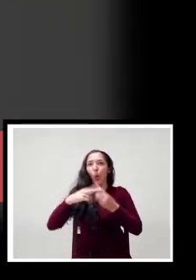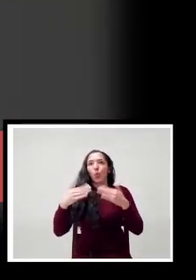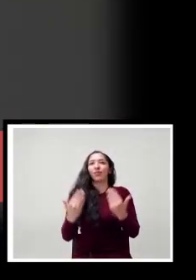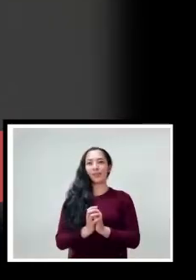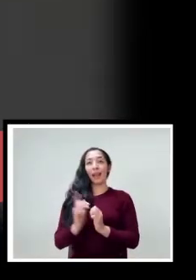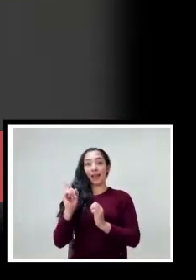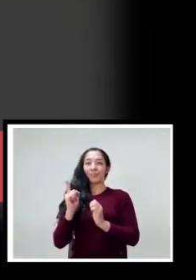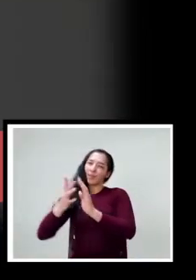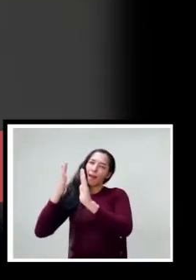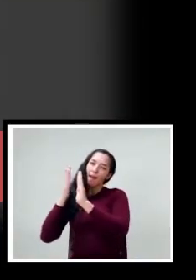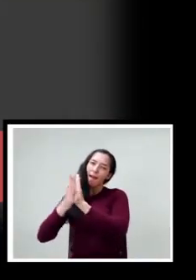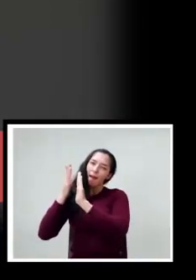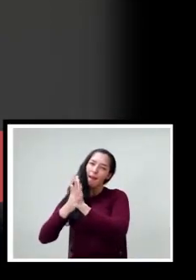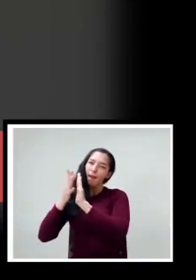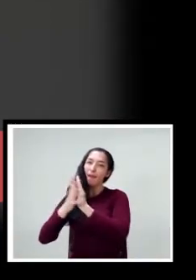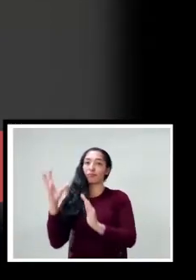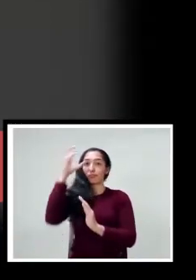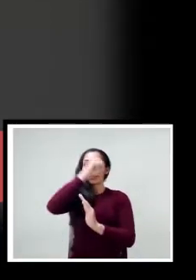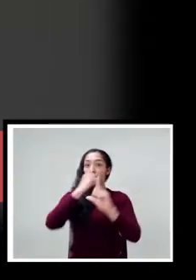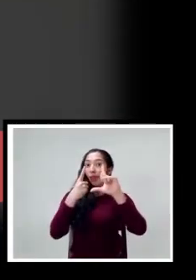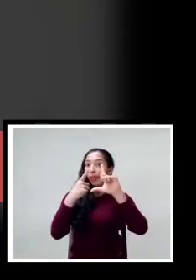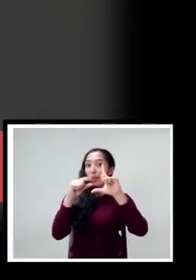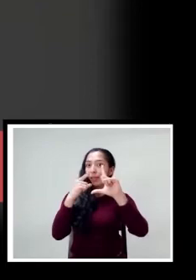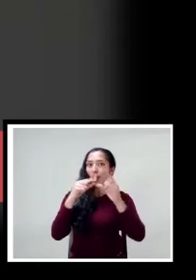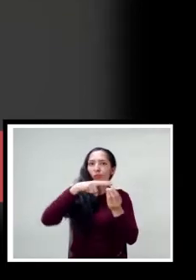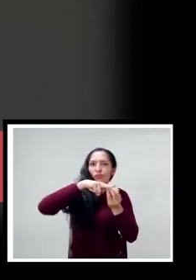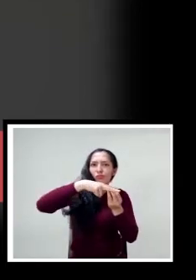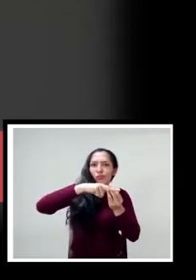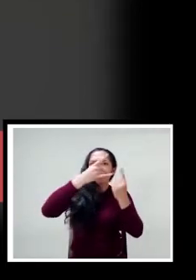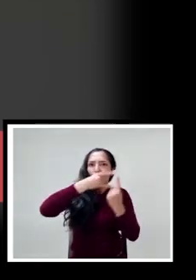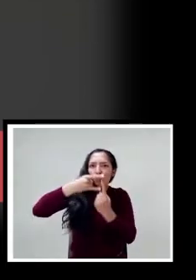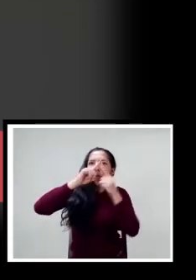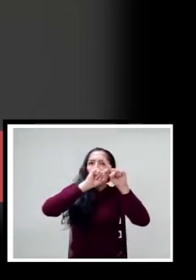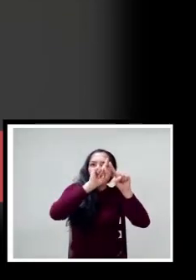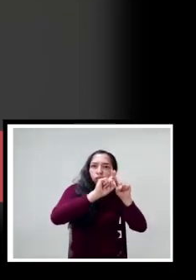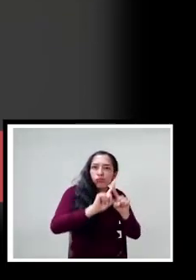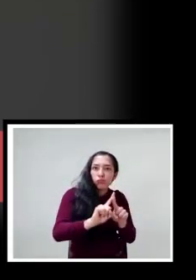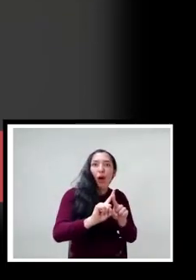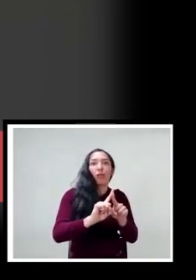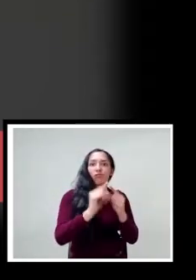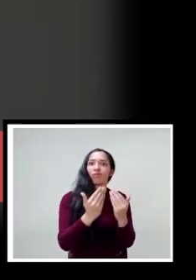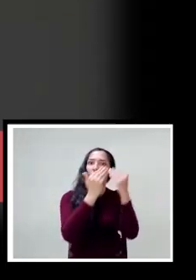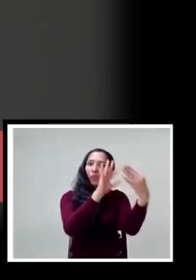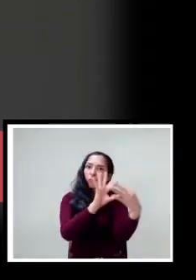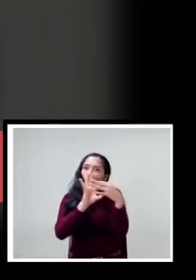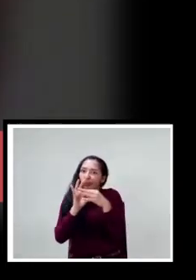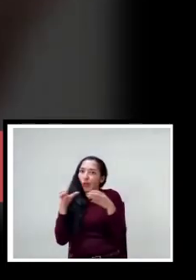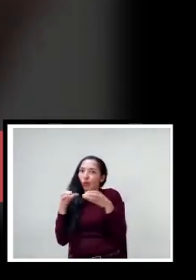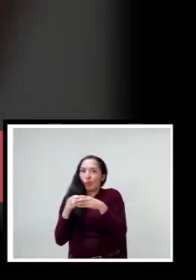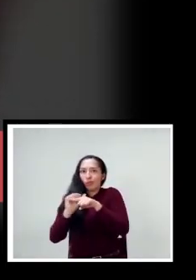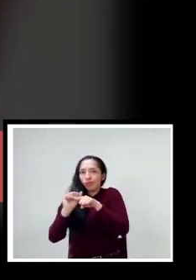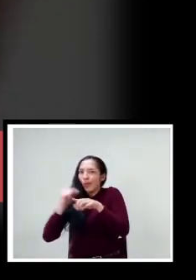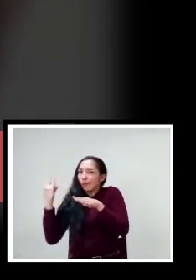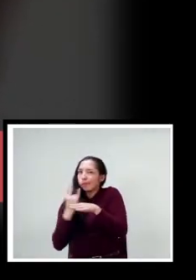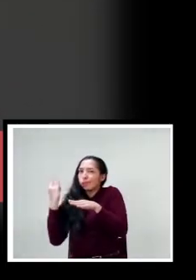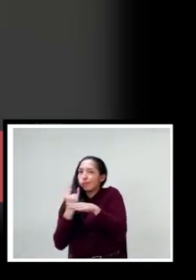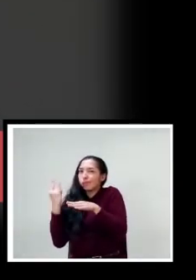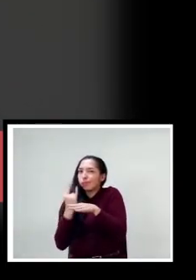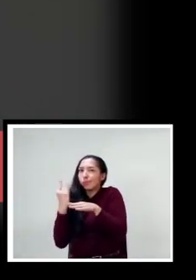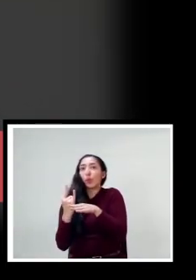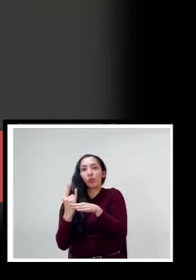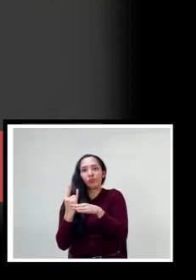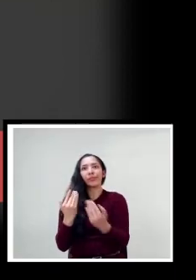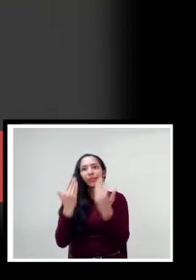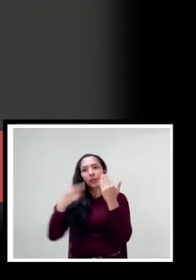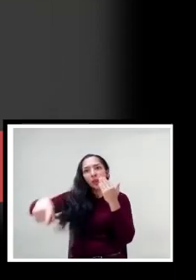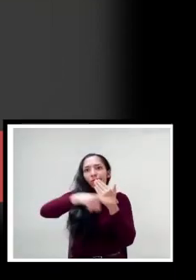Con todo esto, el uso de las herramientas digitales como principal aliado en las prácticas pedagógicas saca a la luz esa gran